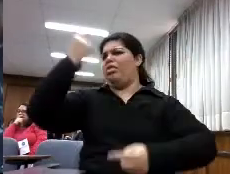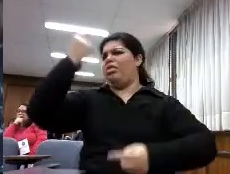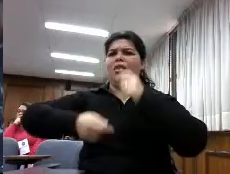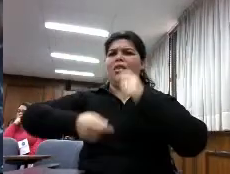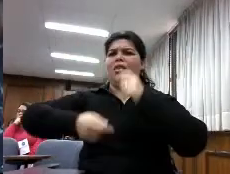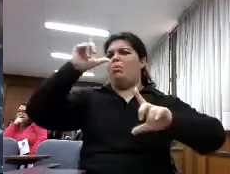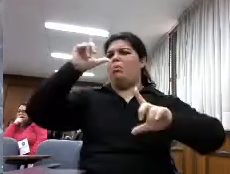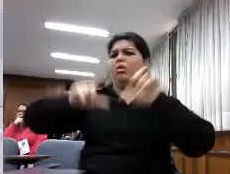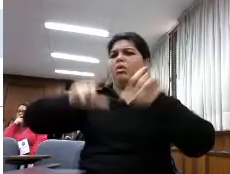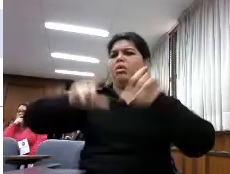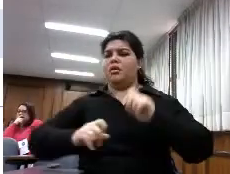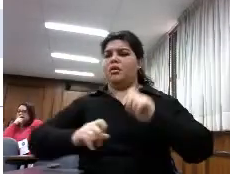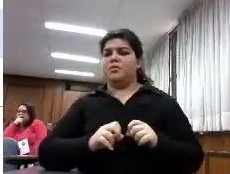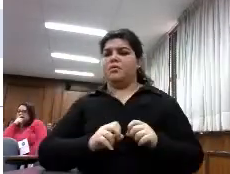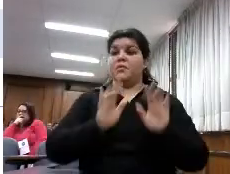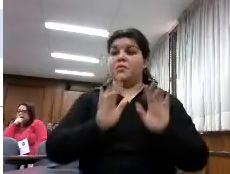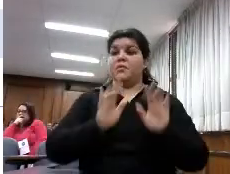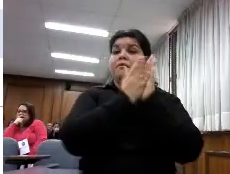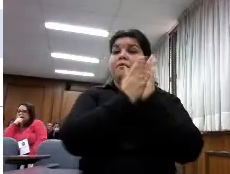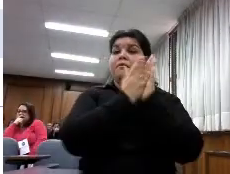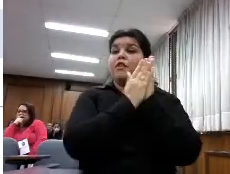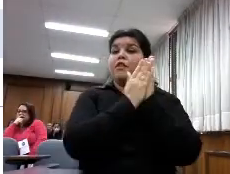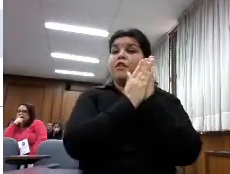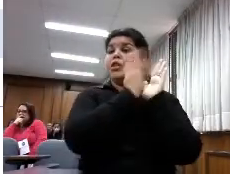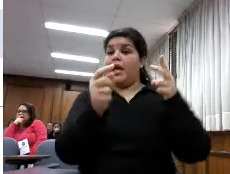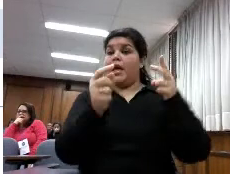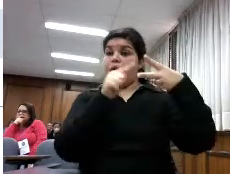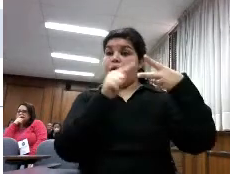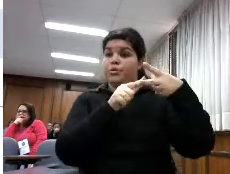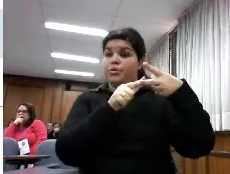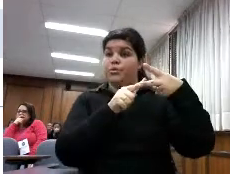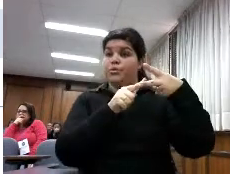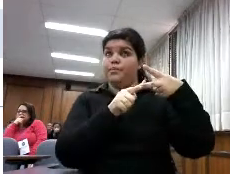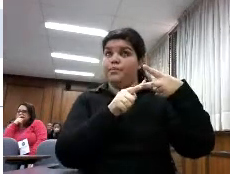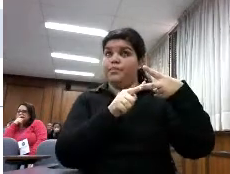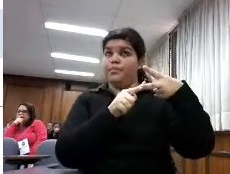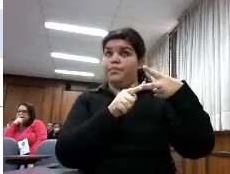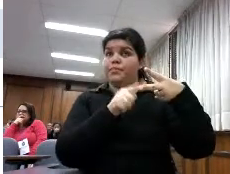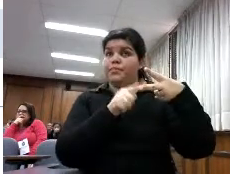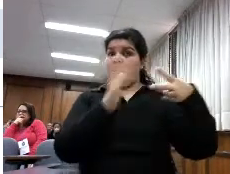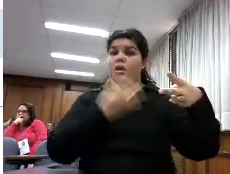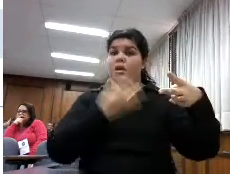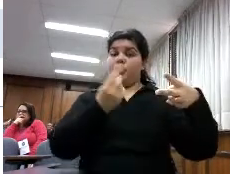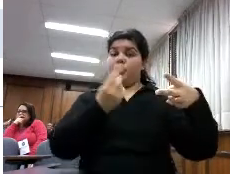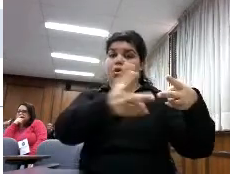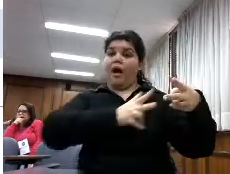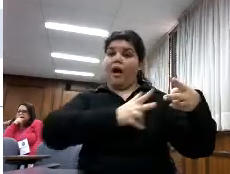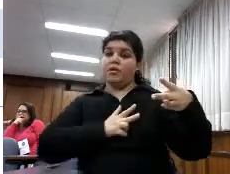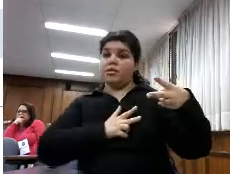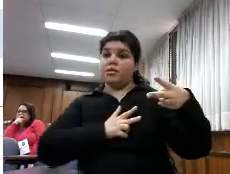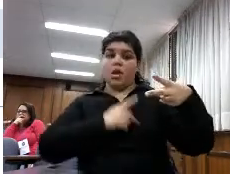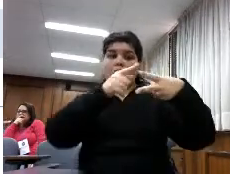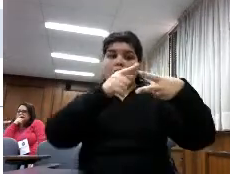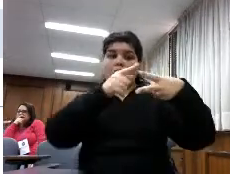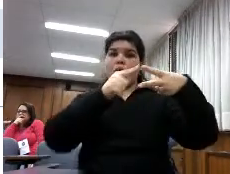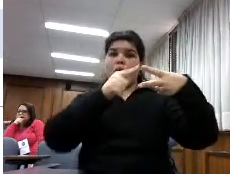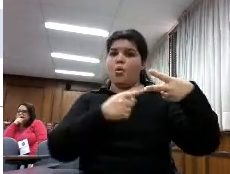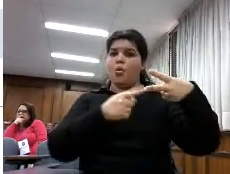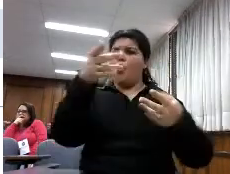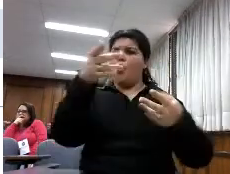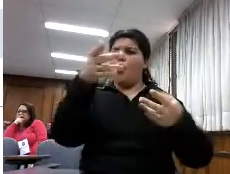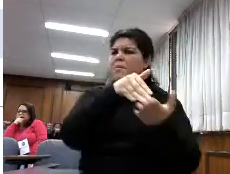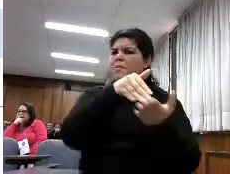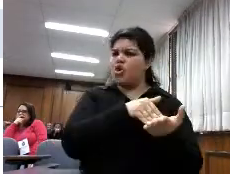bibliotecas en las que sus directores nos informaron que tenían más de un millón de